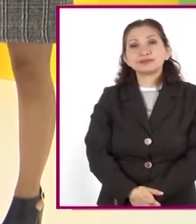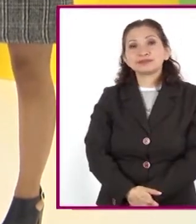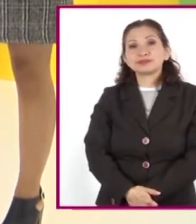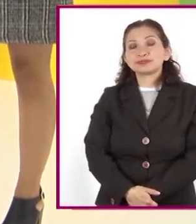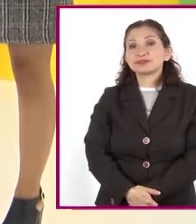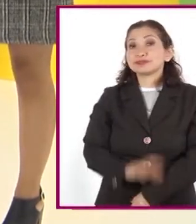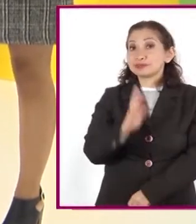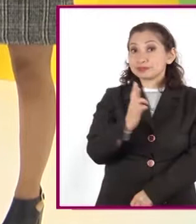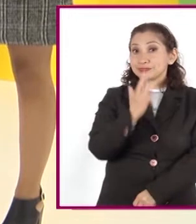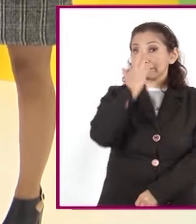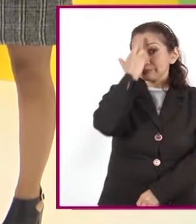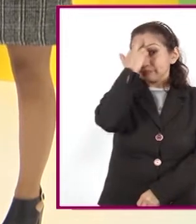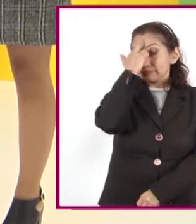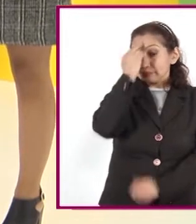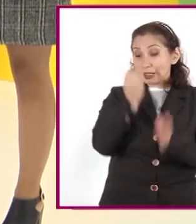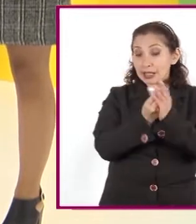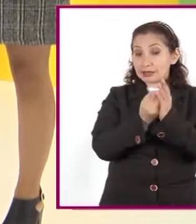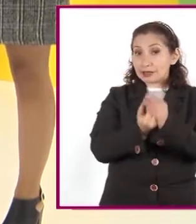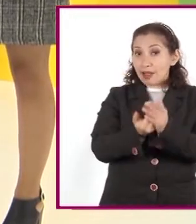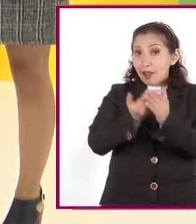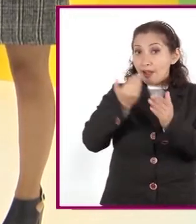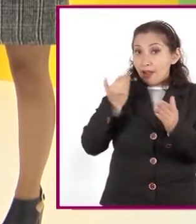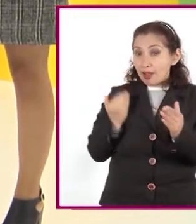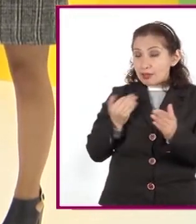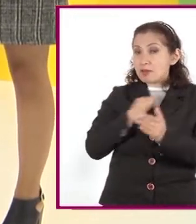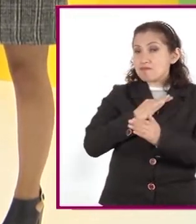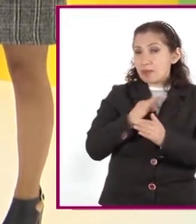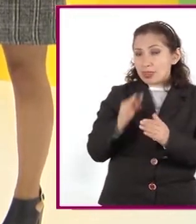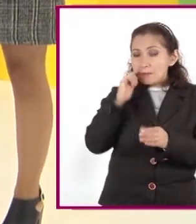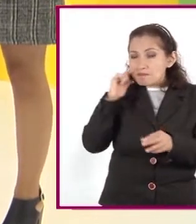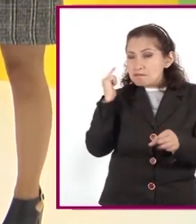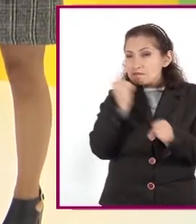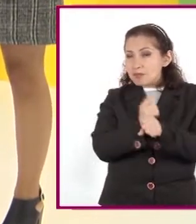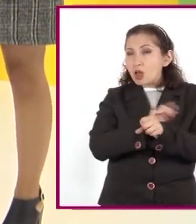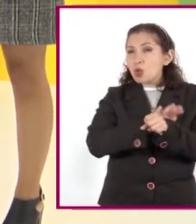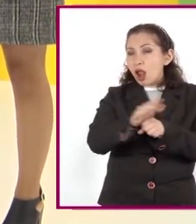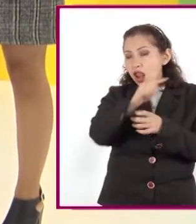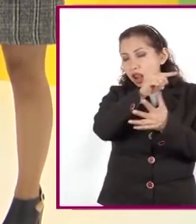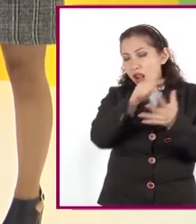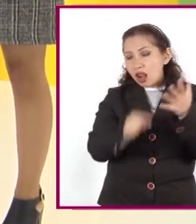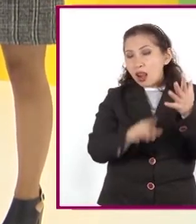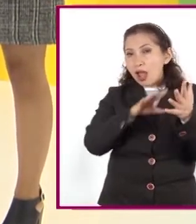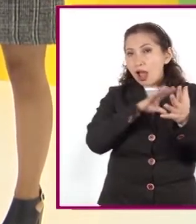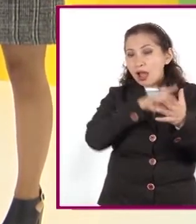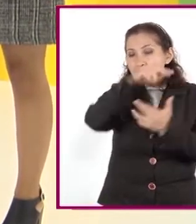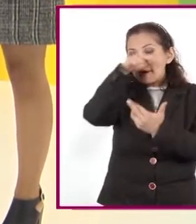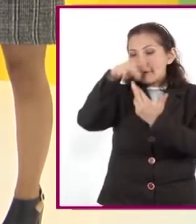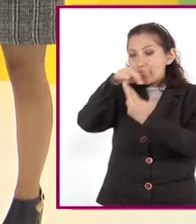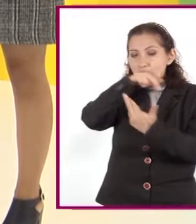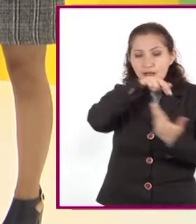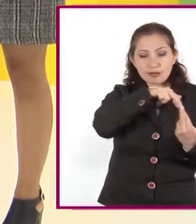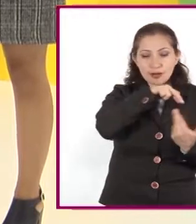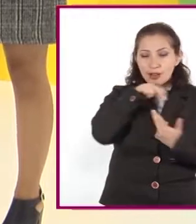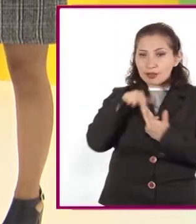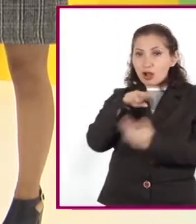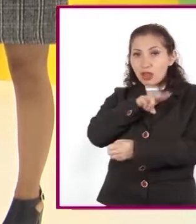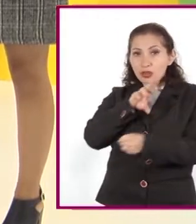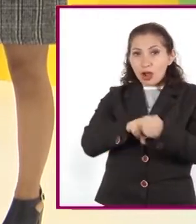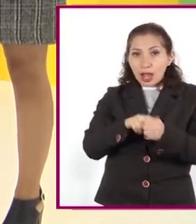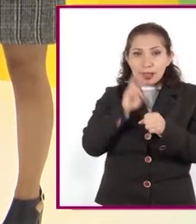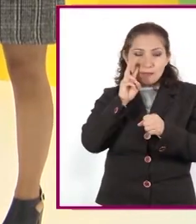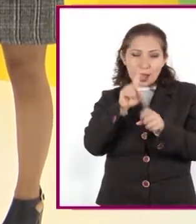Recordemos que en sesiones anteriores pudieron identificar los componentes de las regiones naturales y